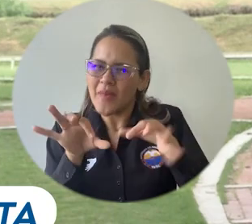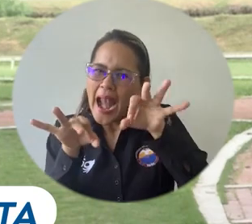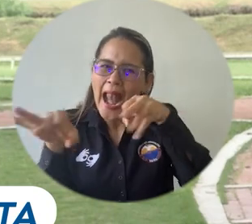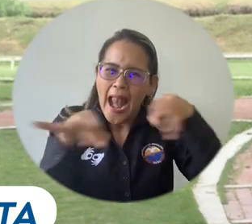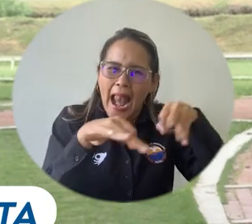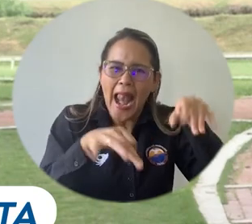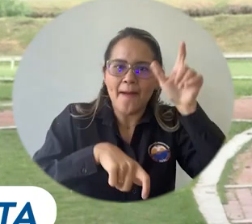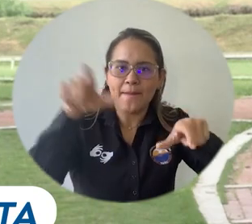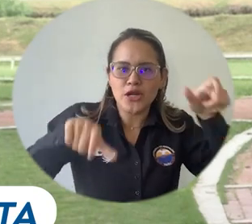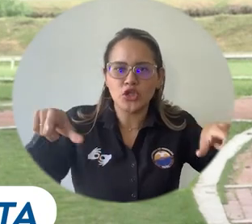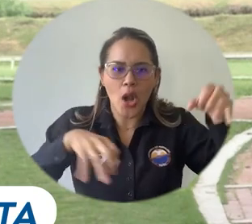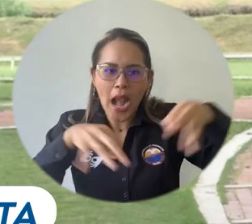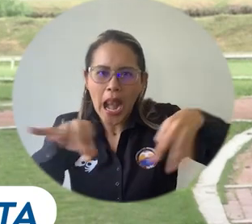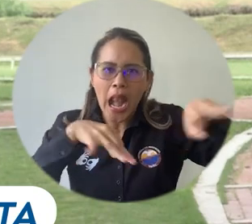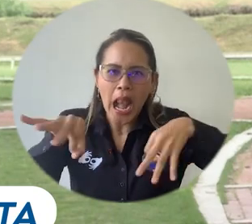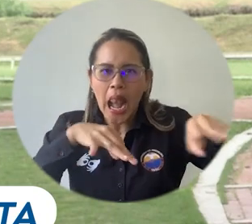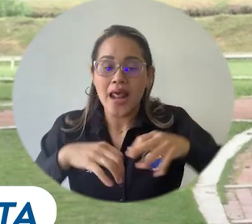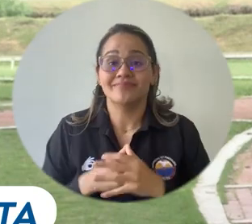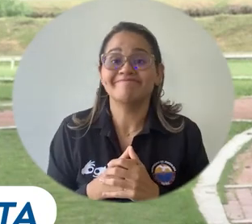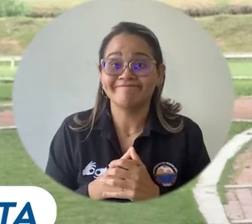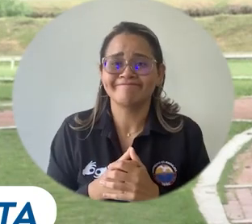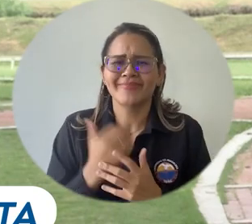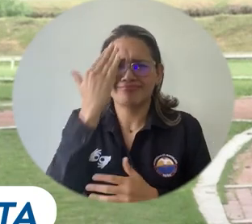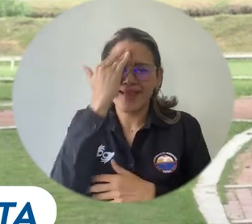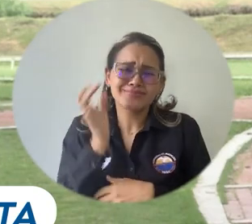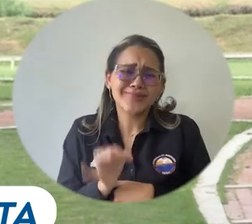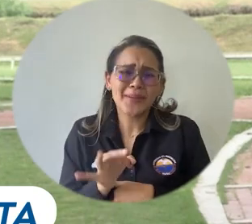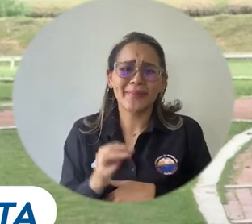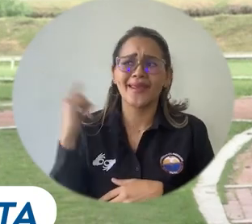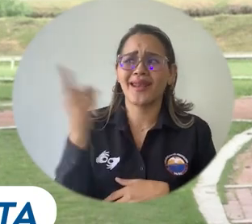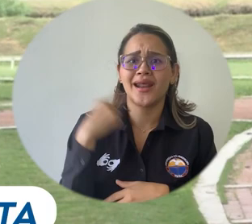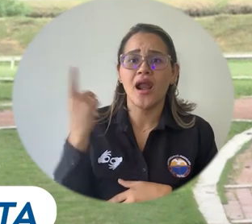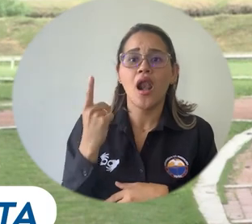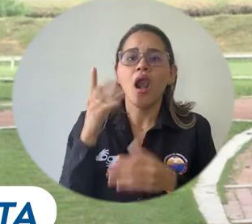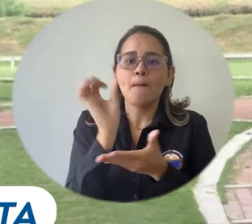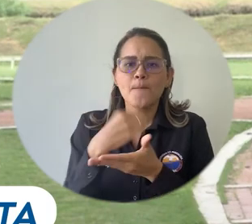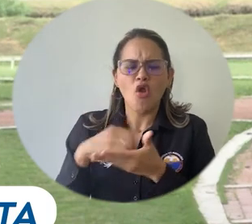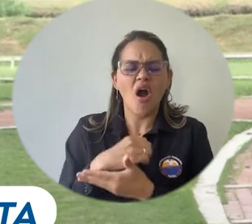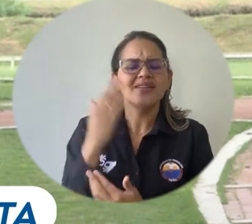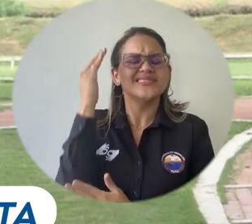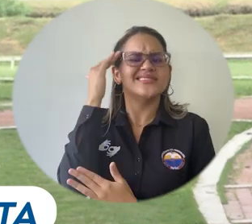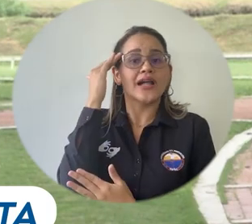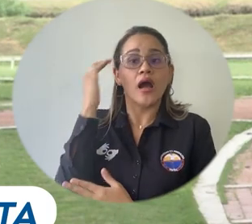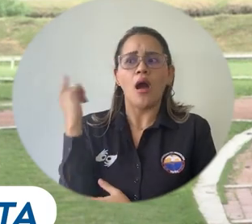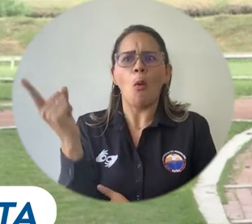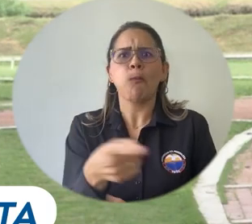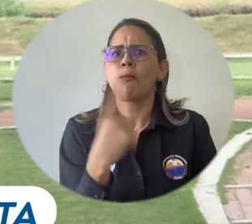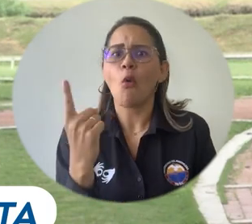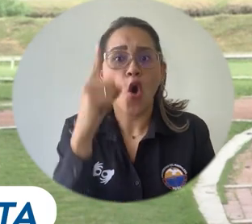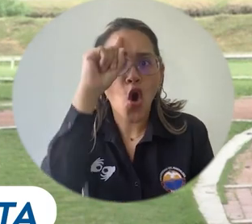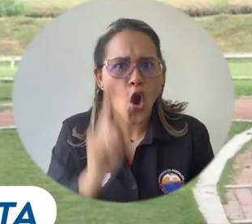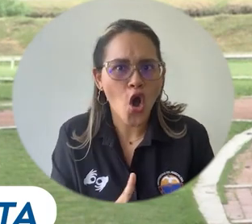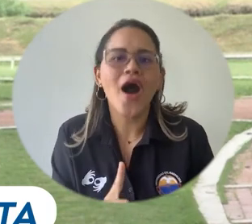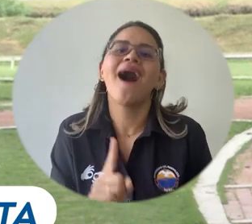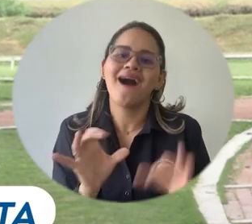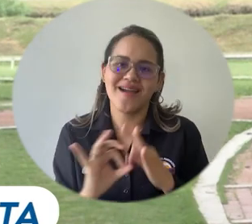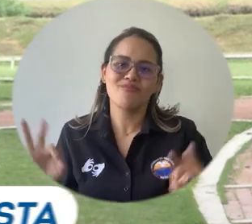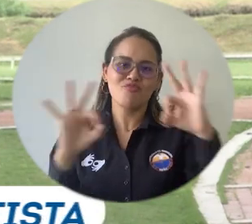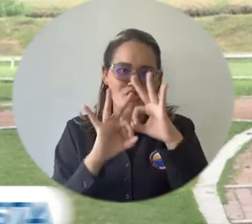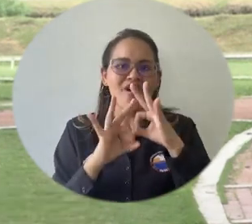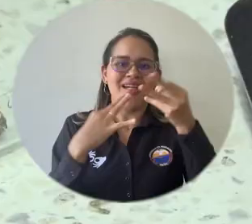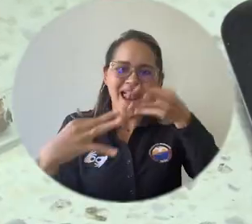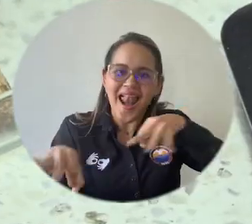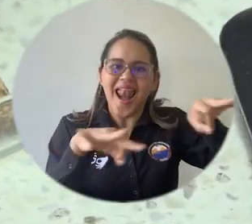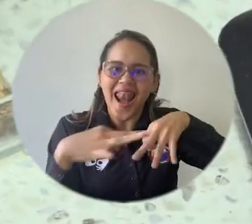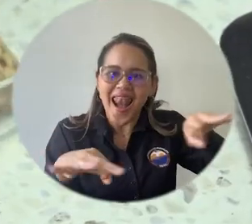que el conocimiento no solamente no lo queremos nosotros, como hacemos muchos biólogos, que también es un problema que se presenta en biología, que el conocimiento solamente se